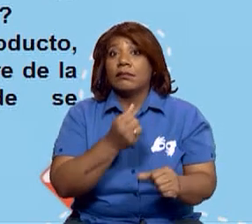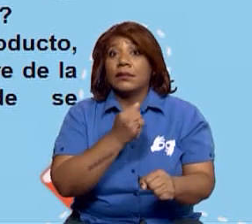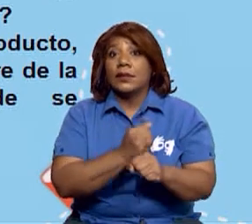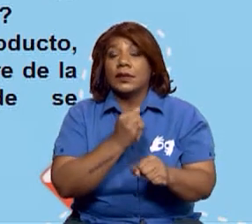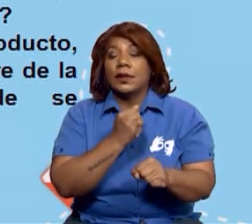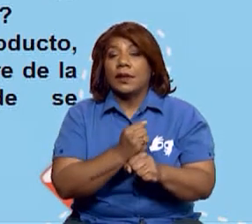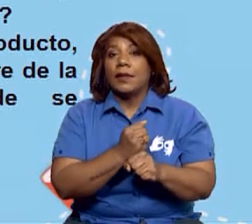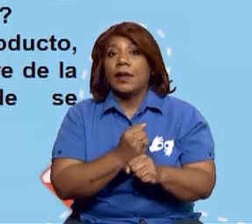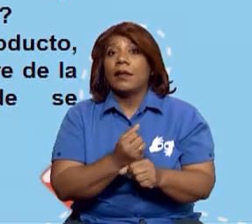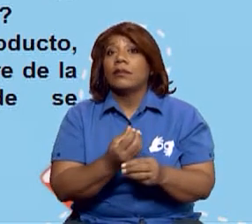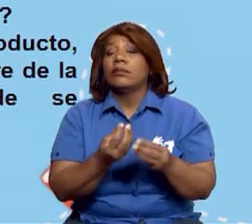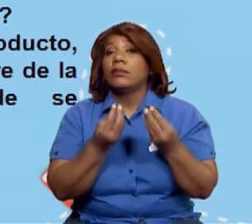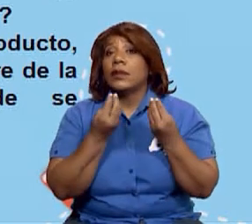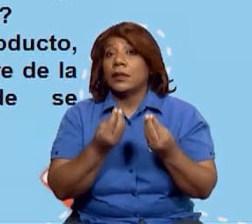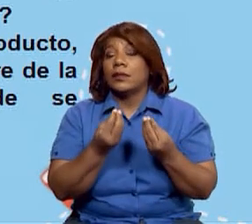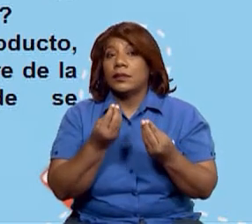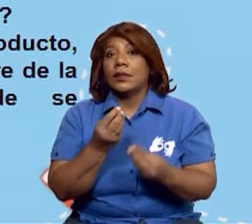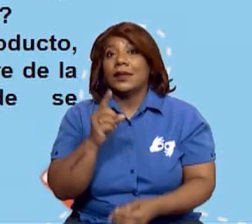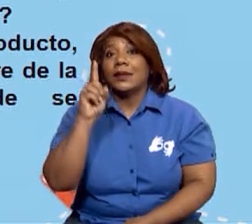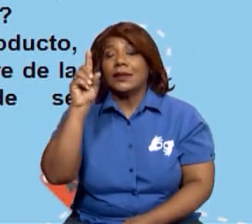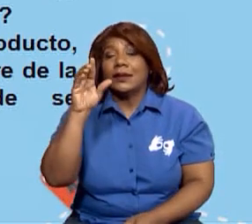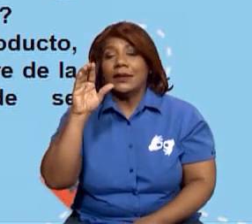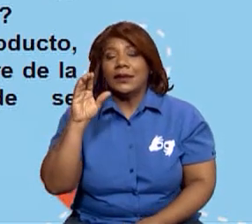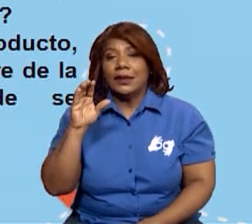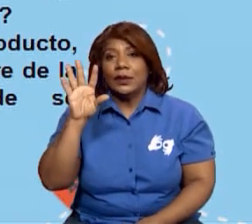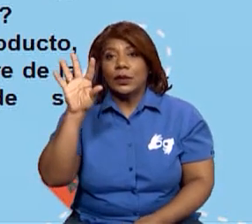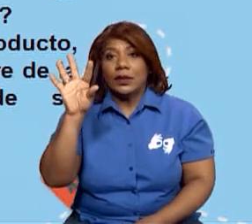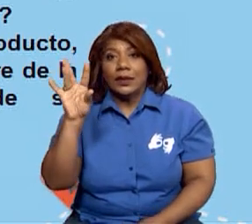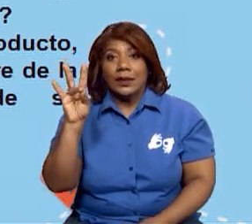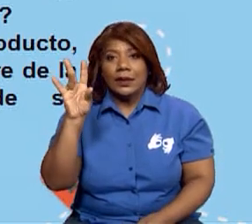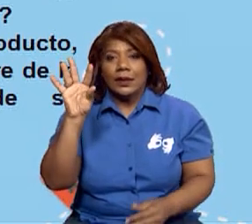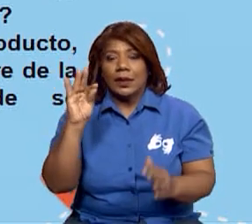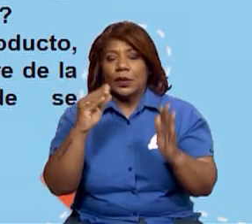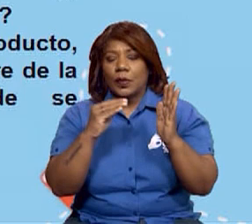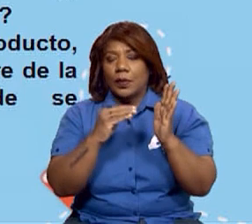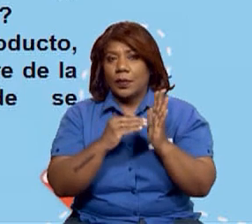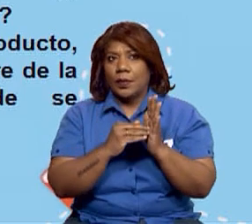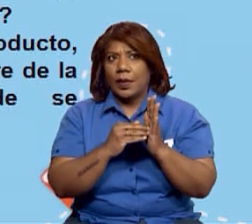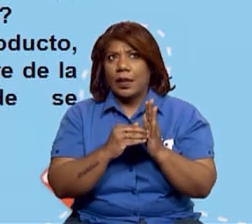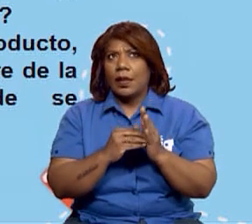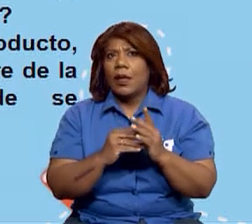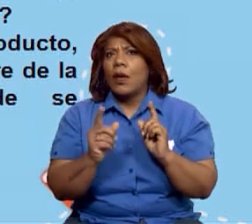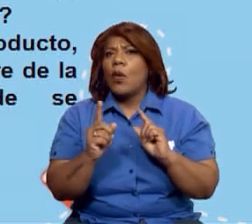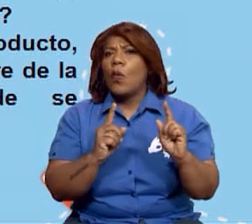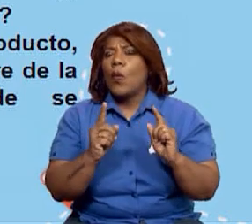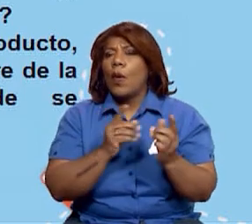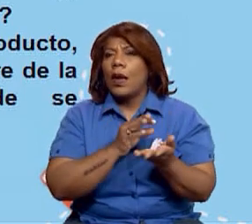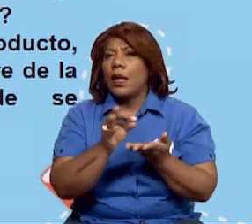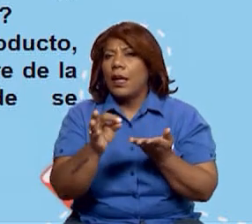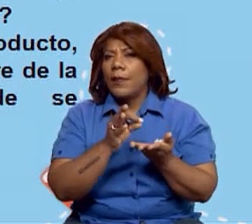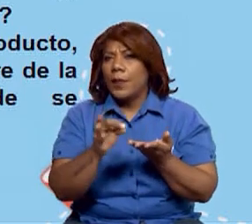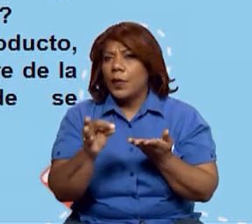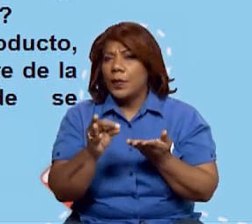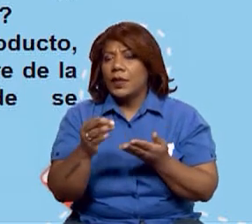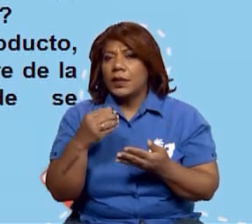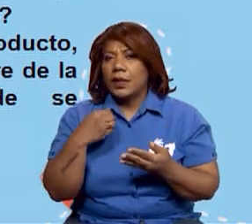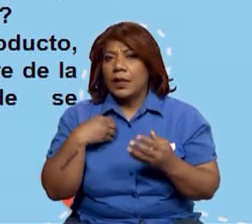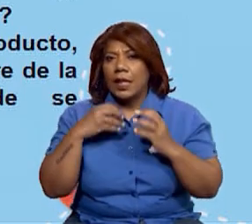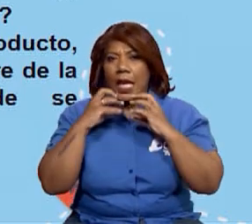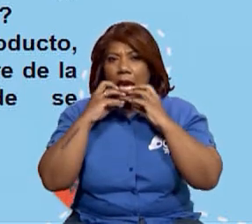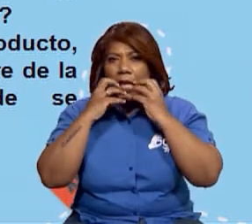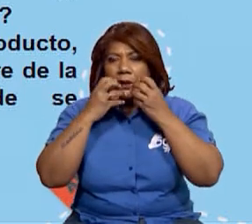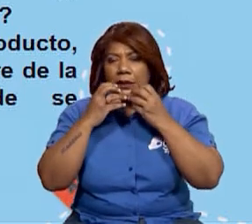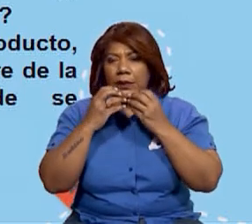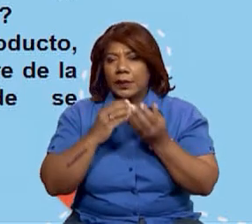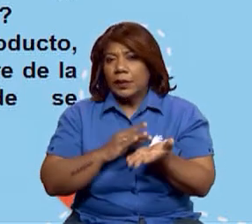179 mil trabajadores. ¿En qué provincia, sabes tú, en qué provincia se cultiva el maíz,